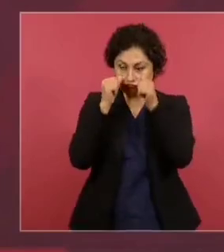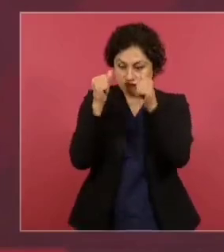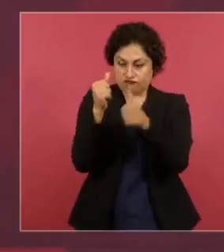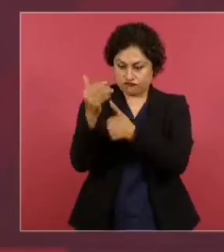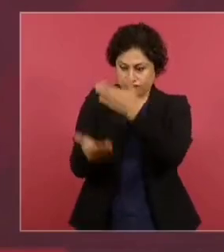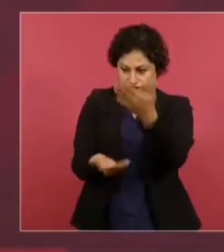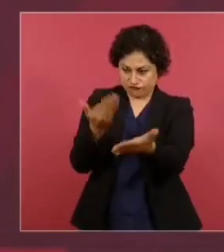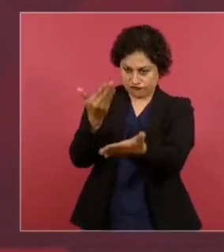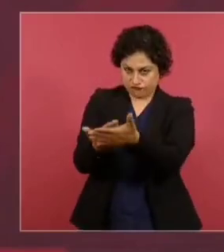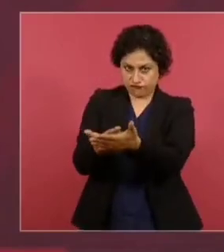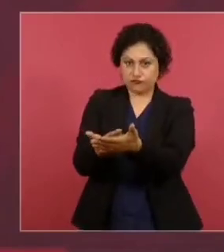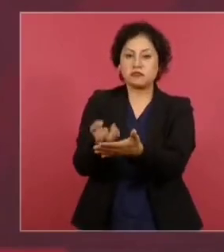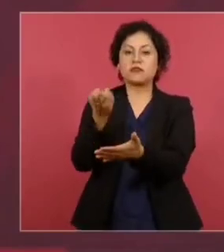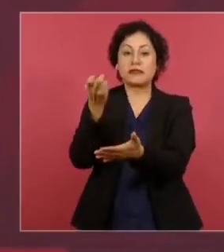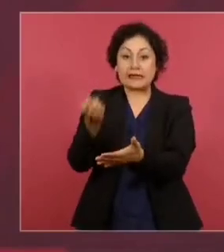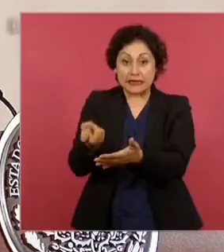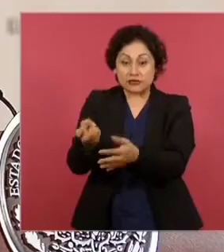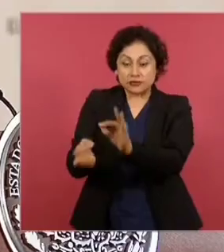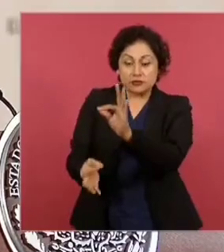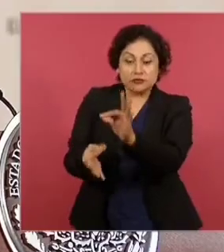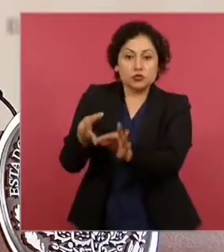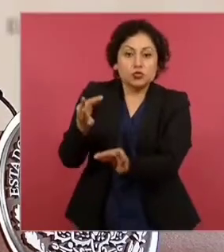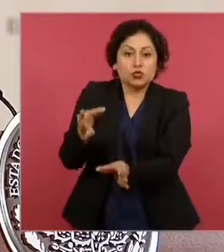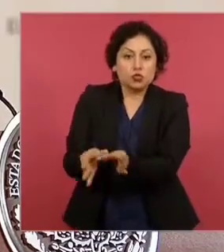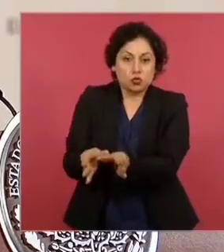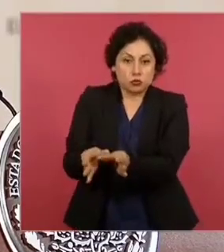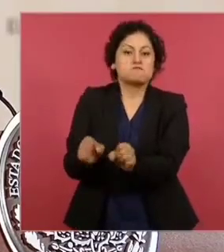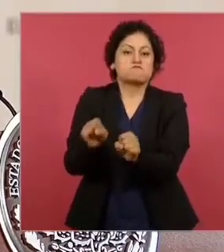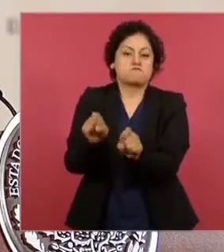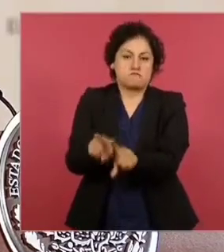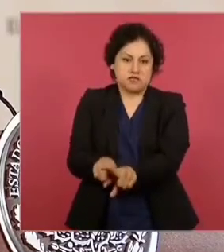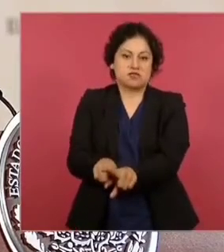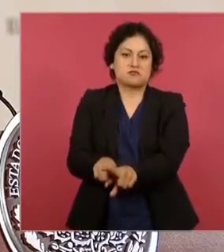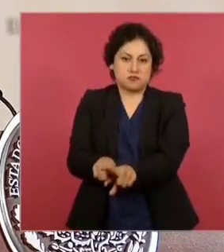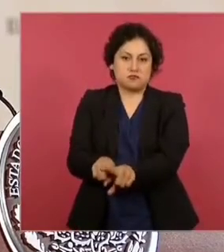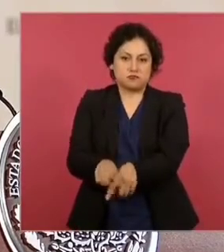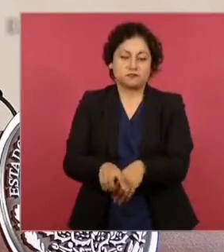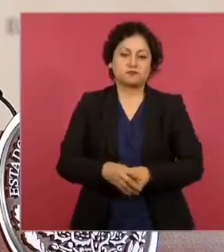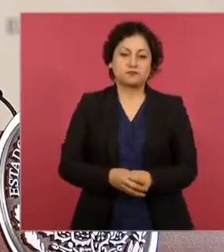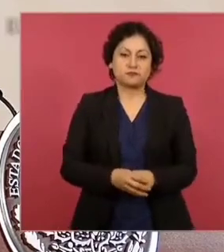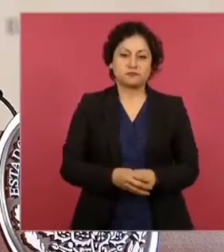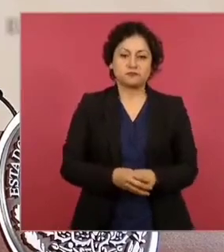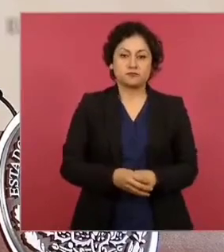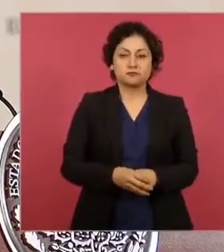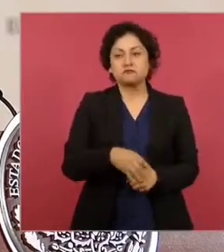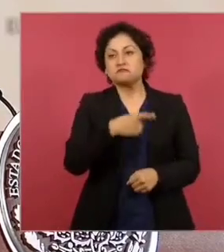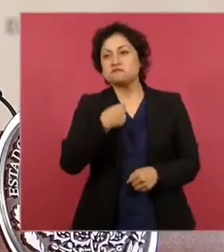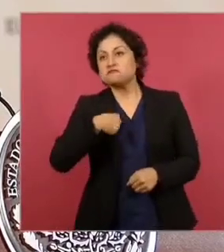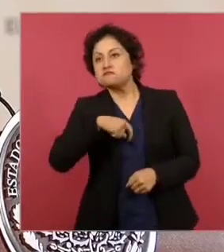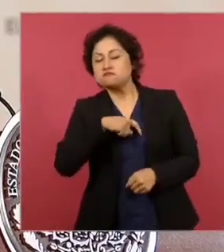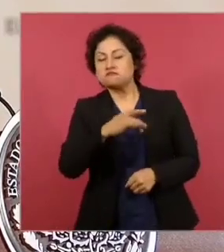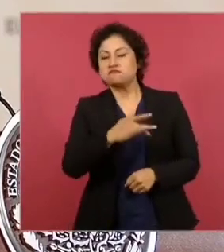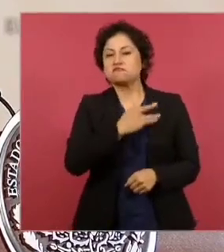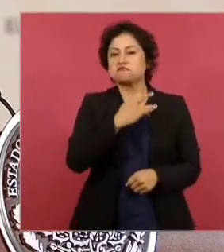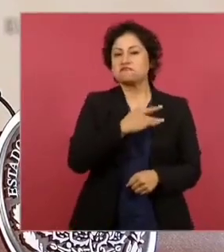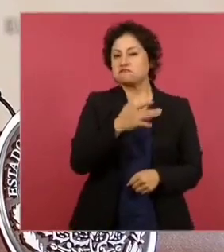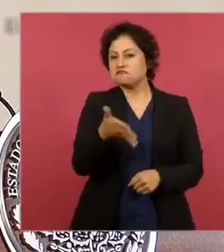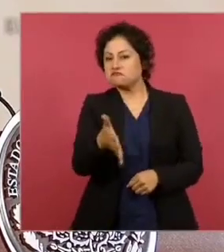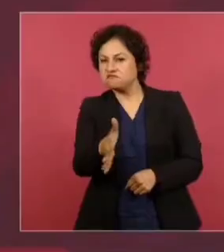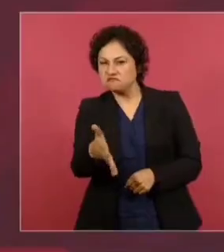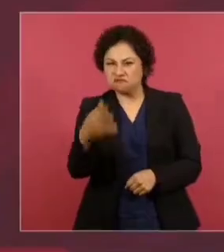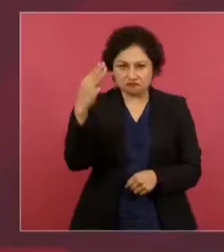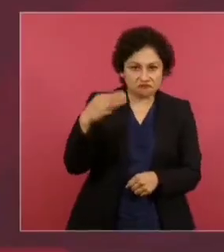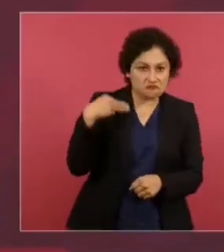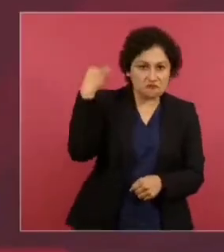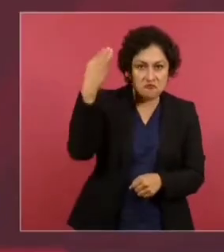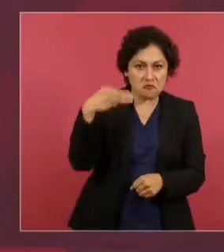compromiso que vamos a dejar cumplido. Tenemos ya como meta marzo del año